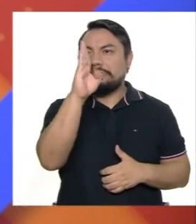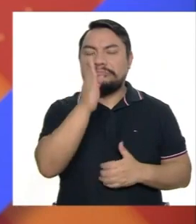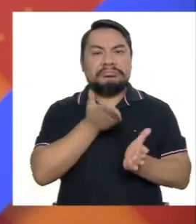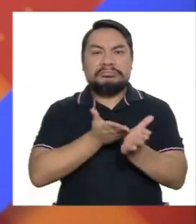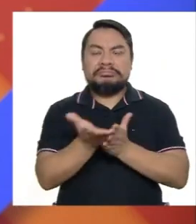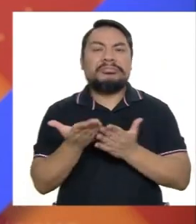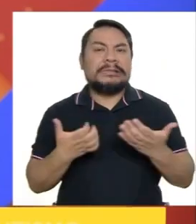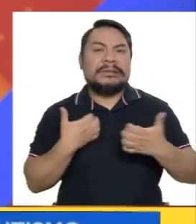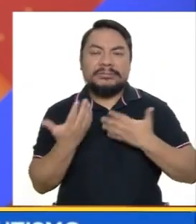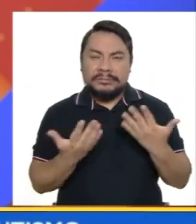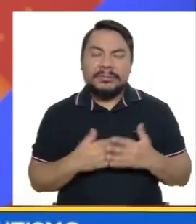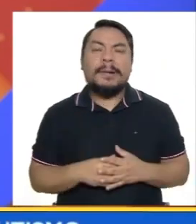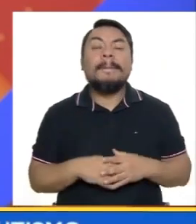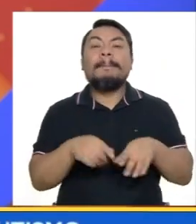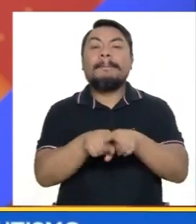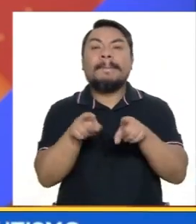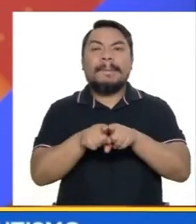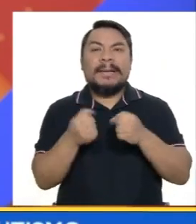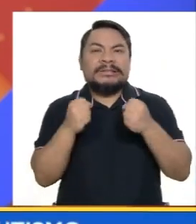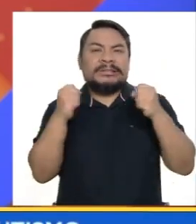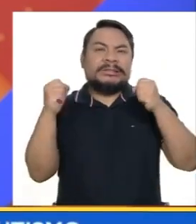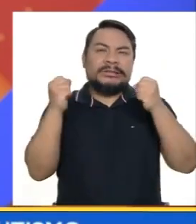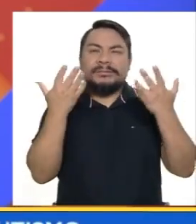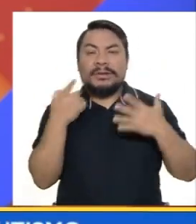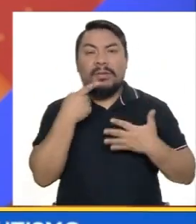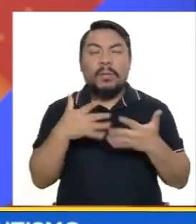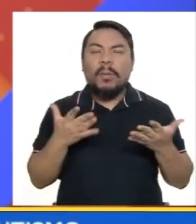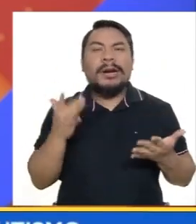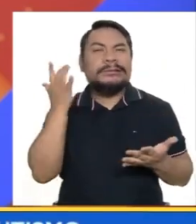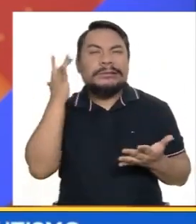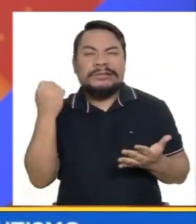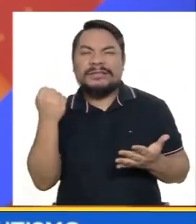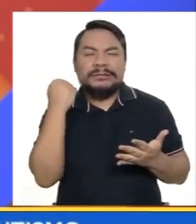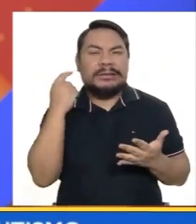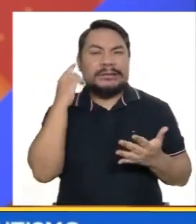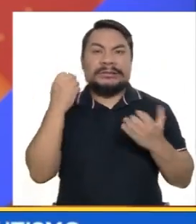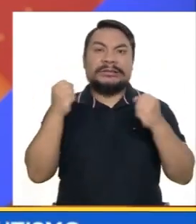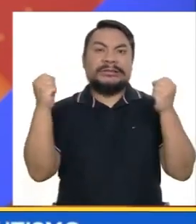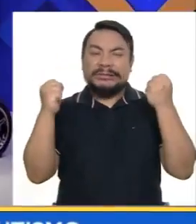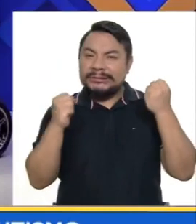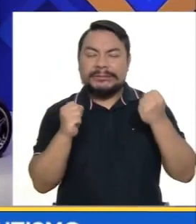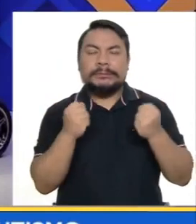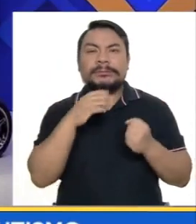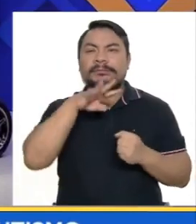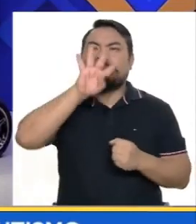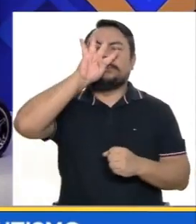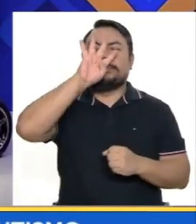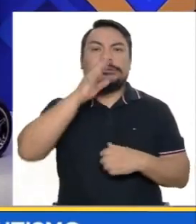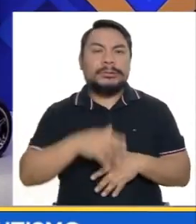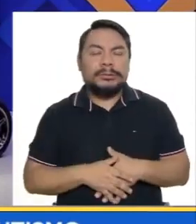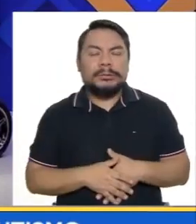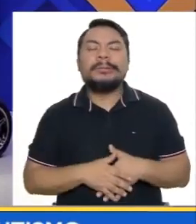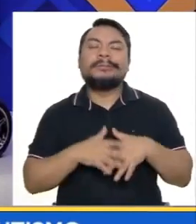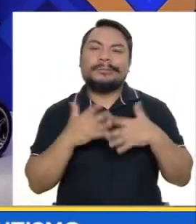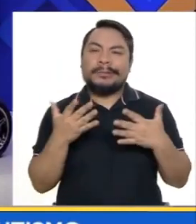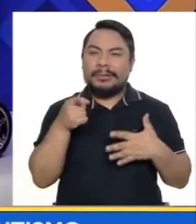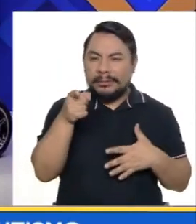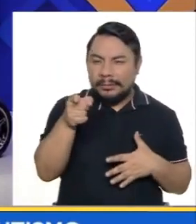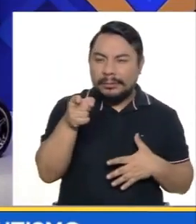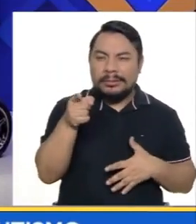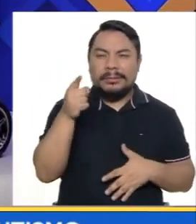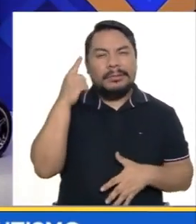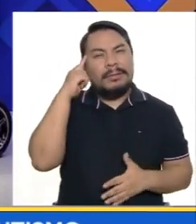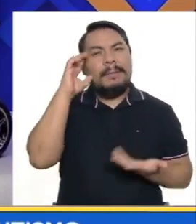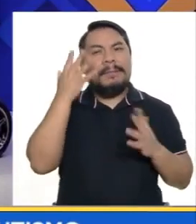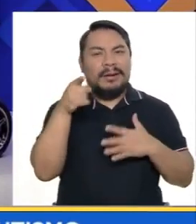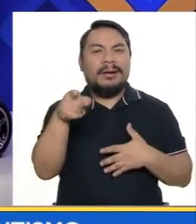un alto grado de irritabilidad ante algún estímulo o dificultad para tolerar la frustración, ya podemos hablar de